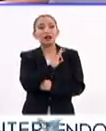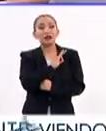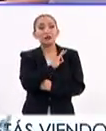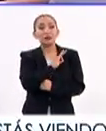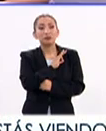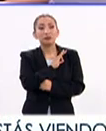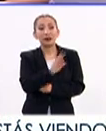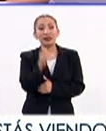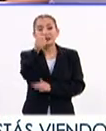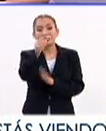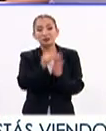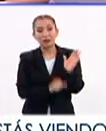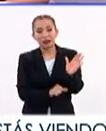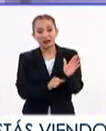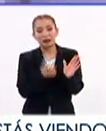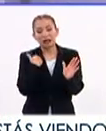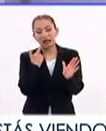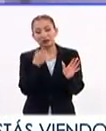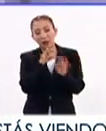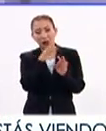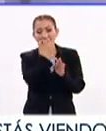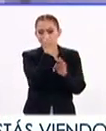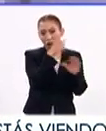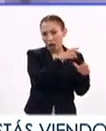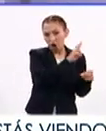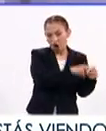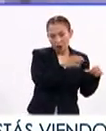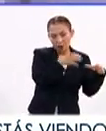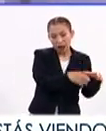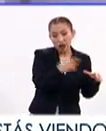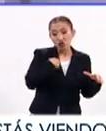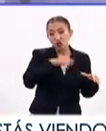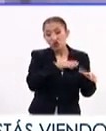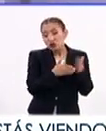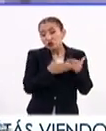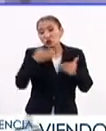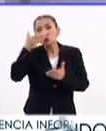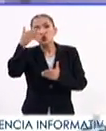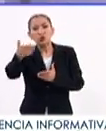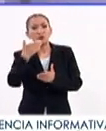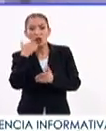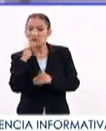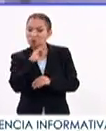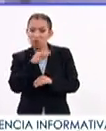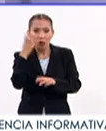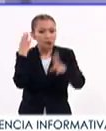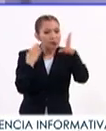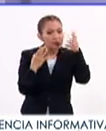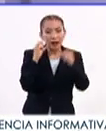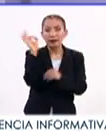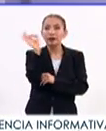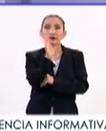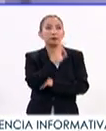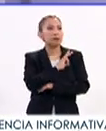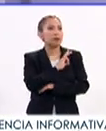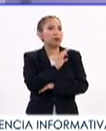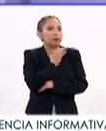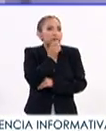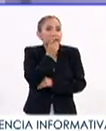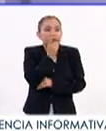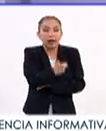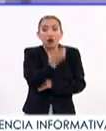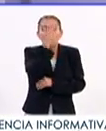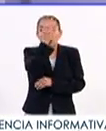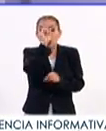en seis meses en una escuela normal, pues, hemos logrado avances significativos, ¿no? O a lo mejor podemos decir que